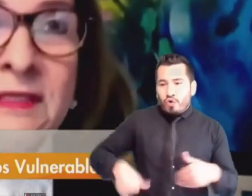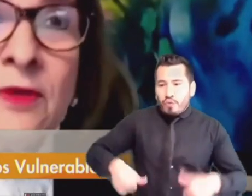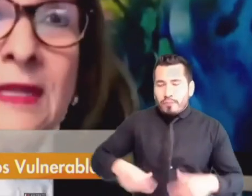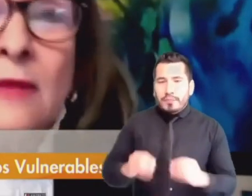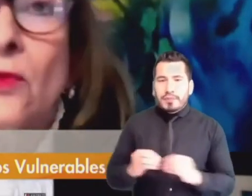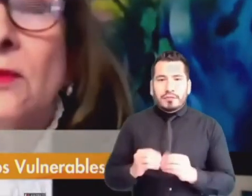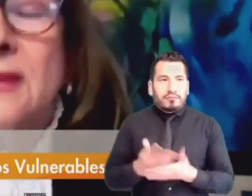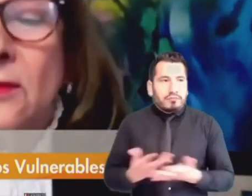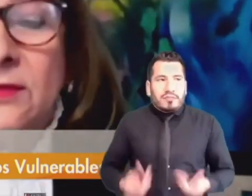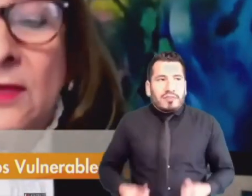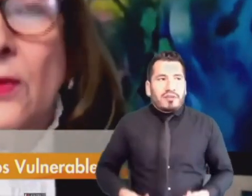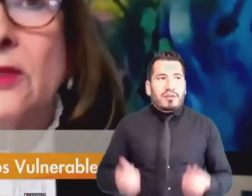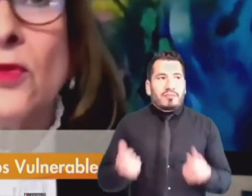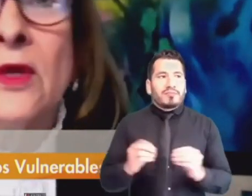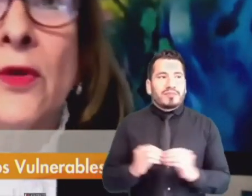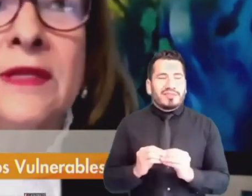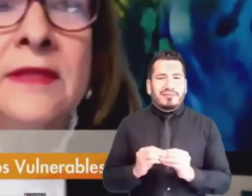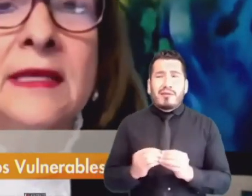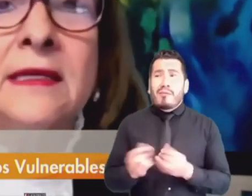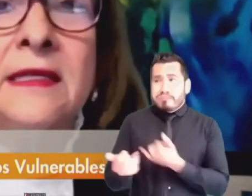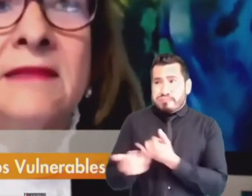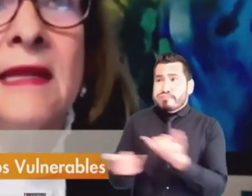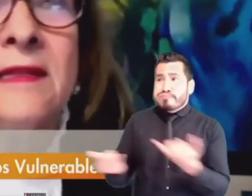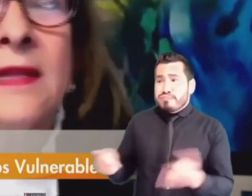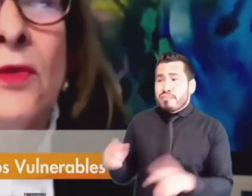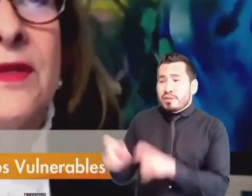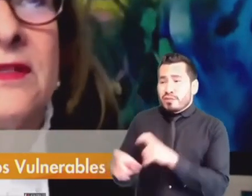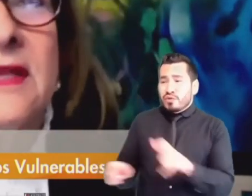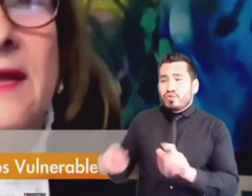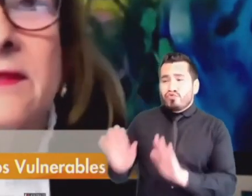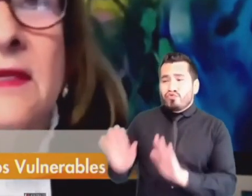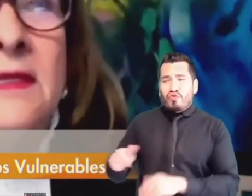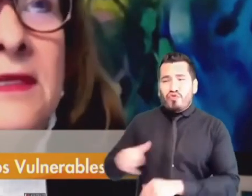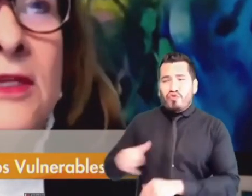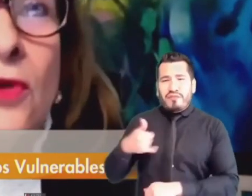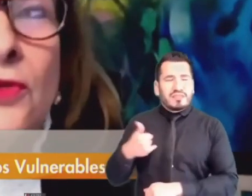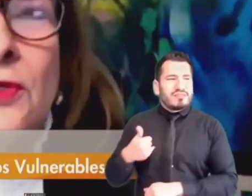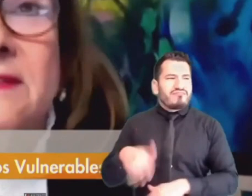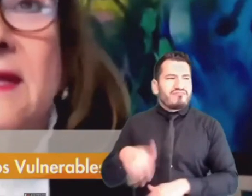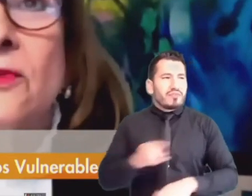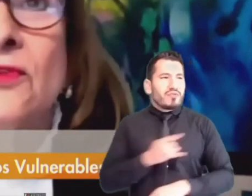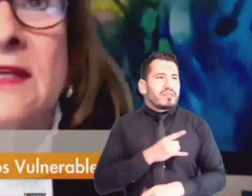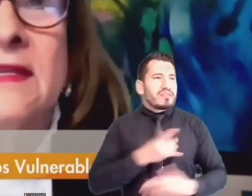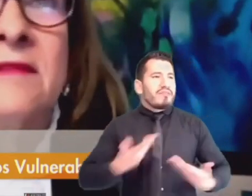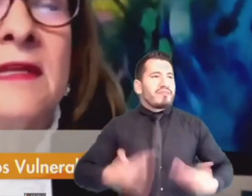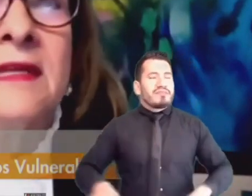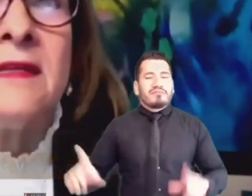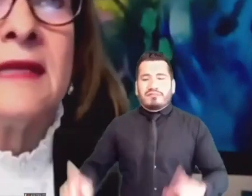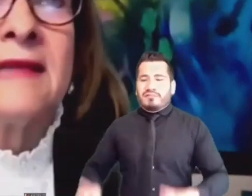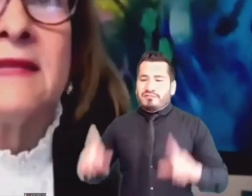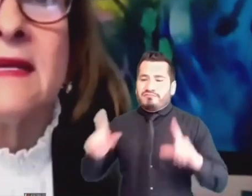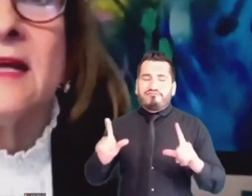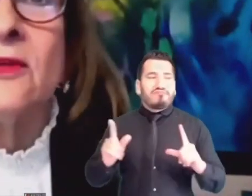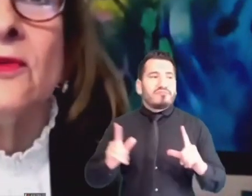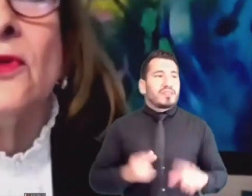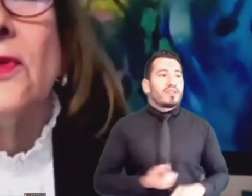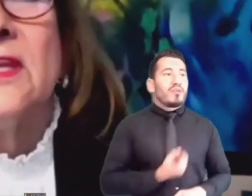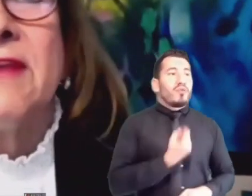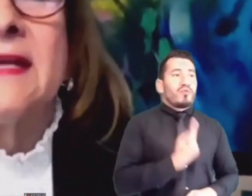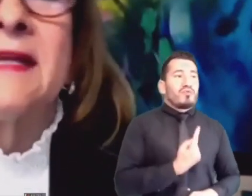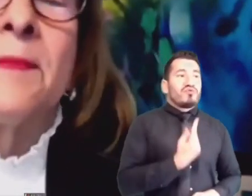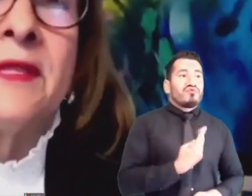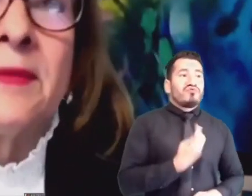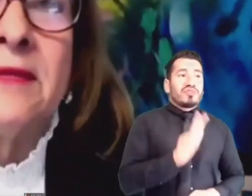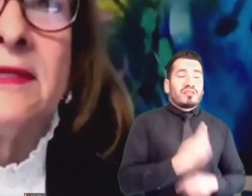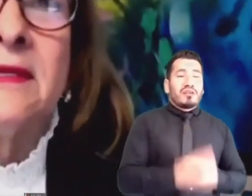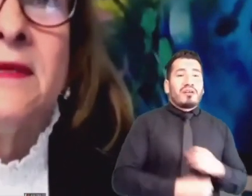Muchísimos de nuestras juventudes hoy en día salen de las universidades y en dos o tres años ya quieren tener casa, carro y